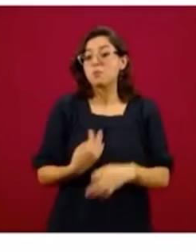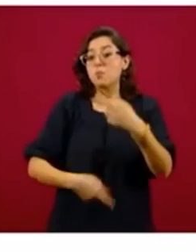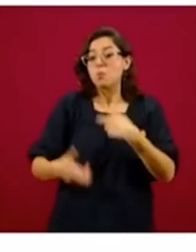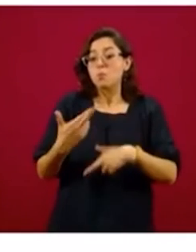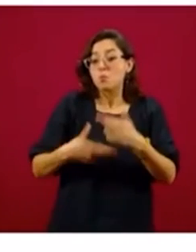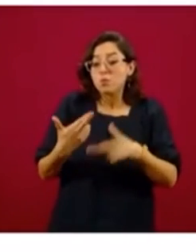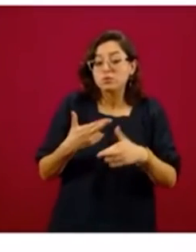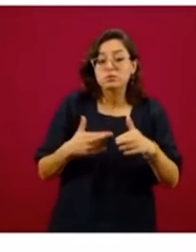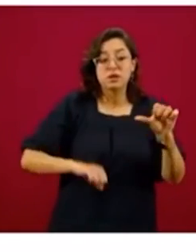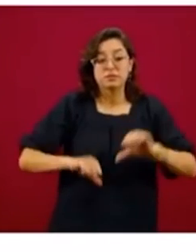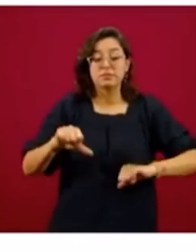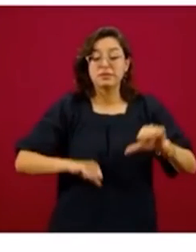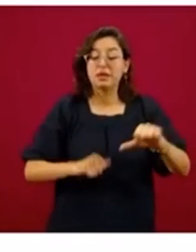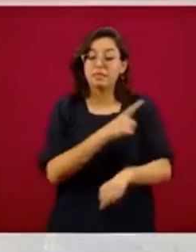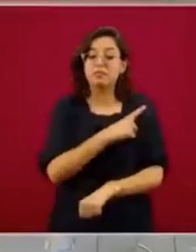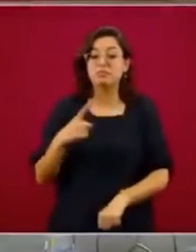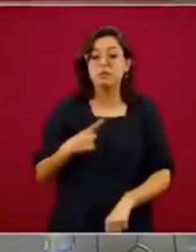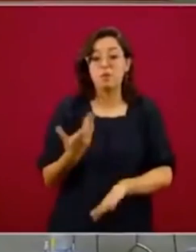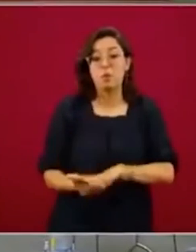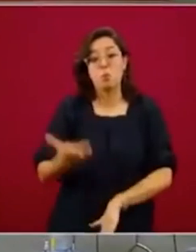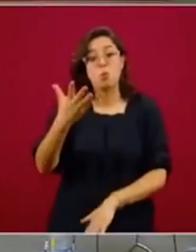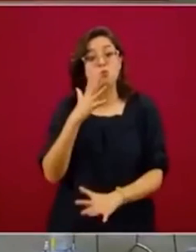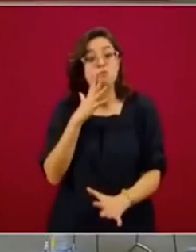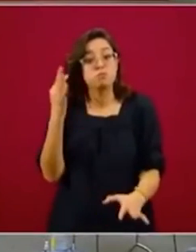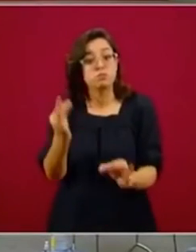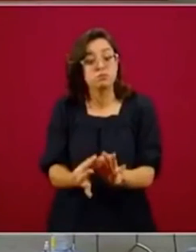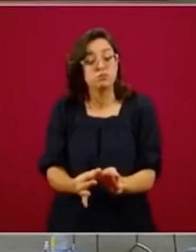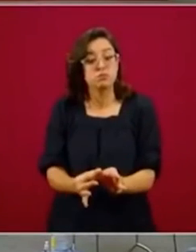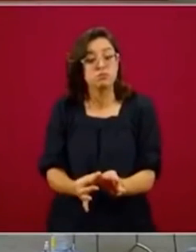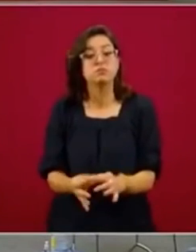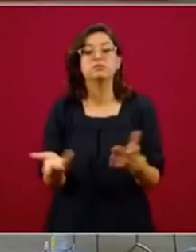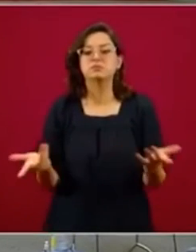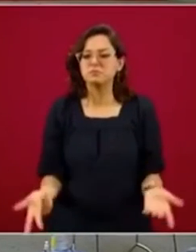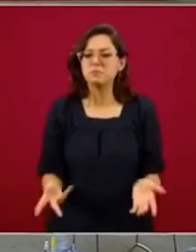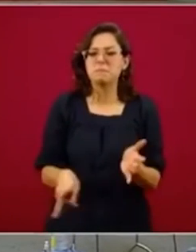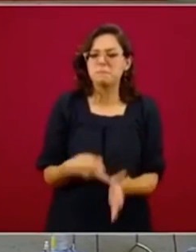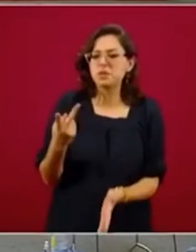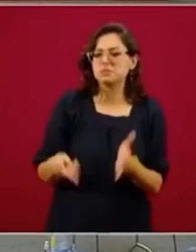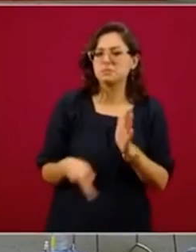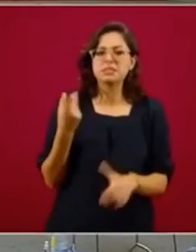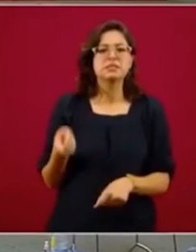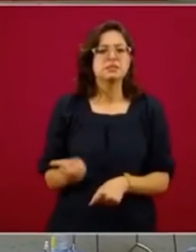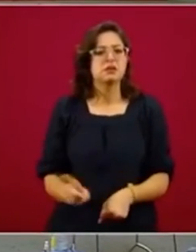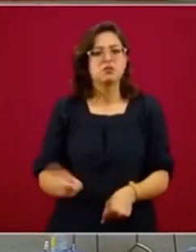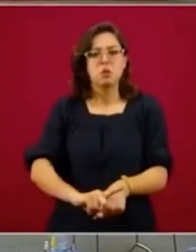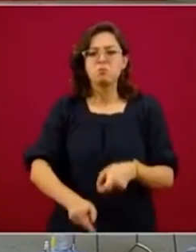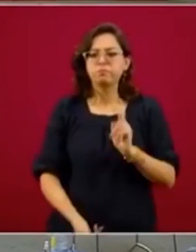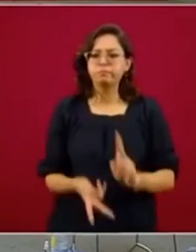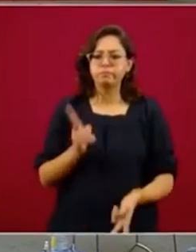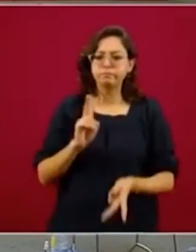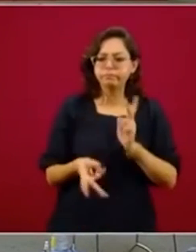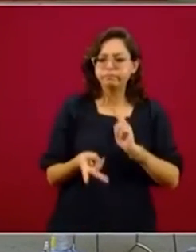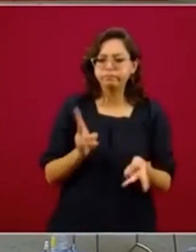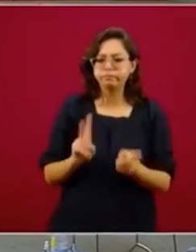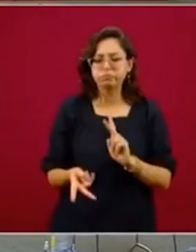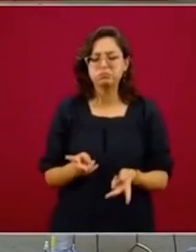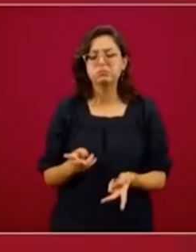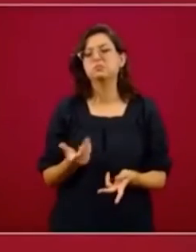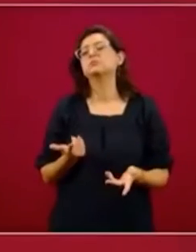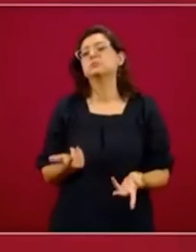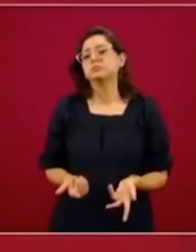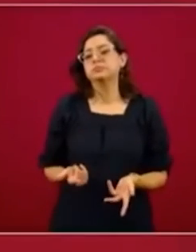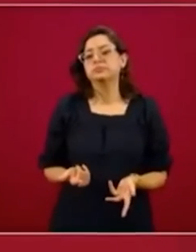ser un retorno muy responsable. Y dentro de esa responsabilidad, como hemos platicado todos los días, que me ha tocado la oportunidad de estar con ustedes, pues